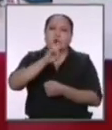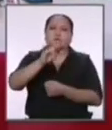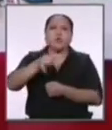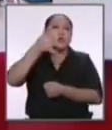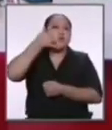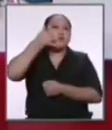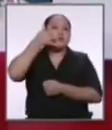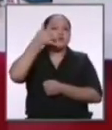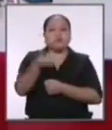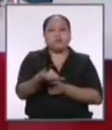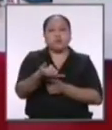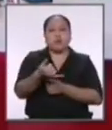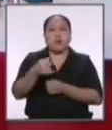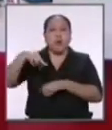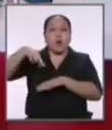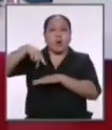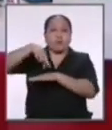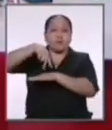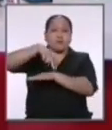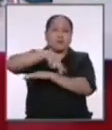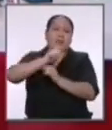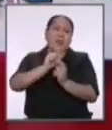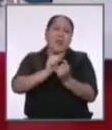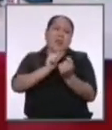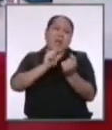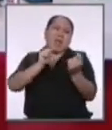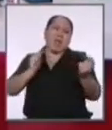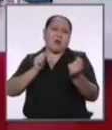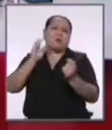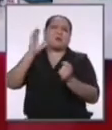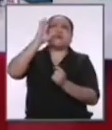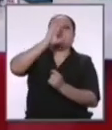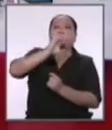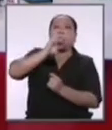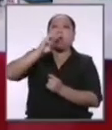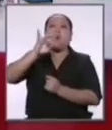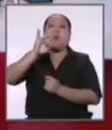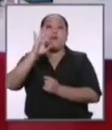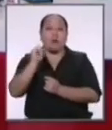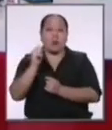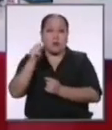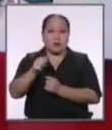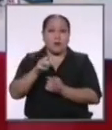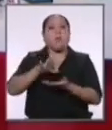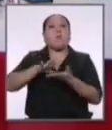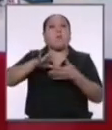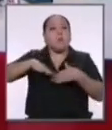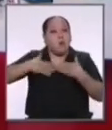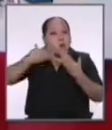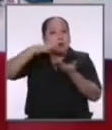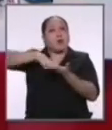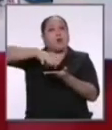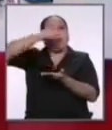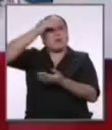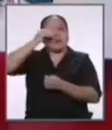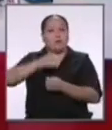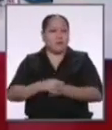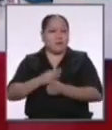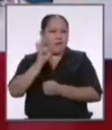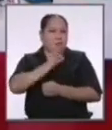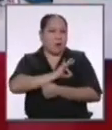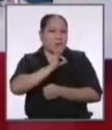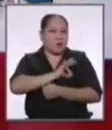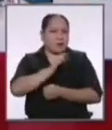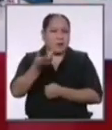celular caminando kilómetros para obtener una señal de internet y así poder educarse aprovechando lo que